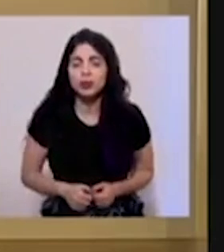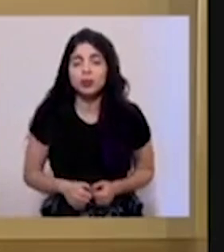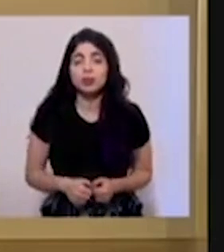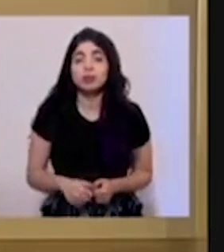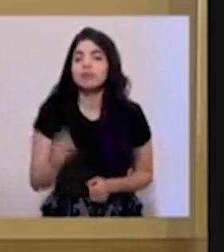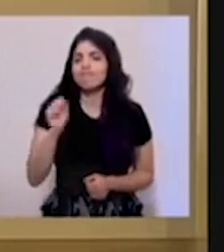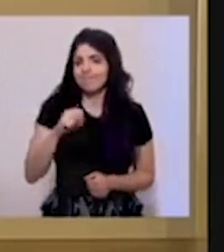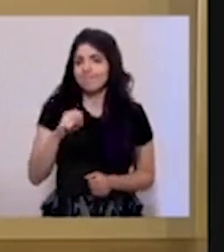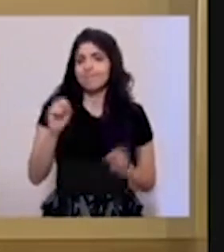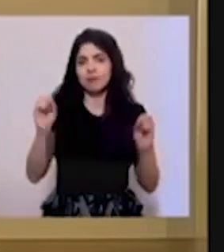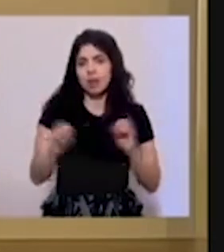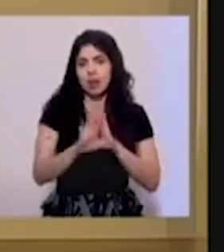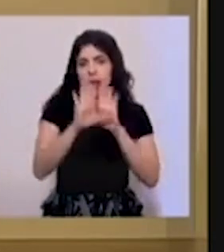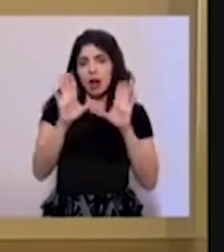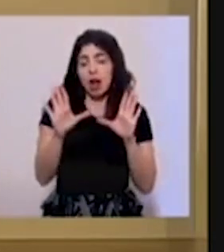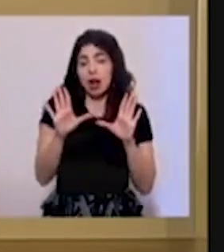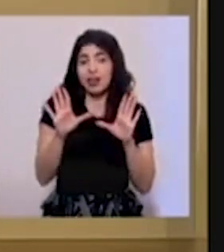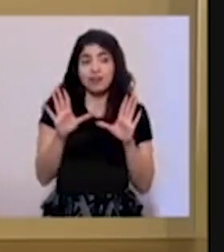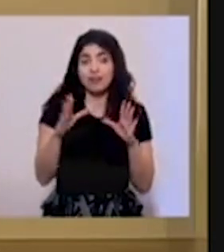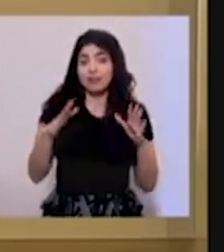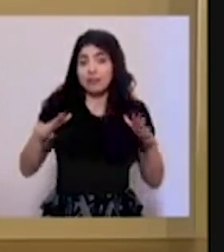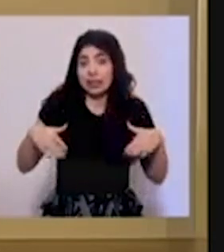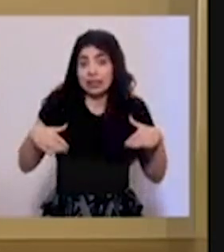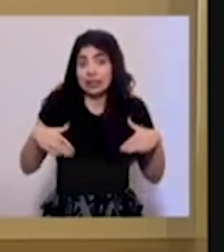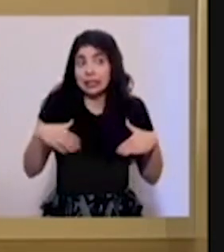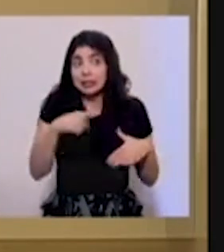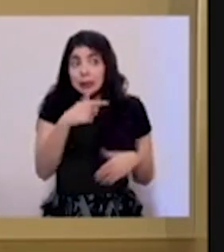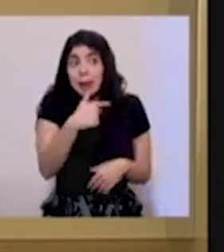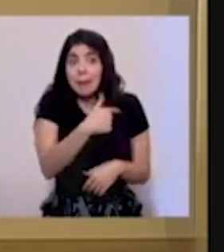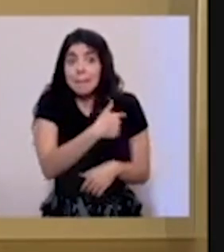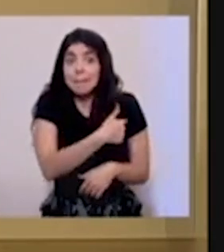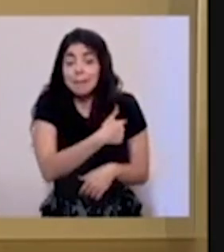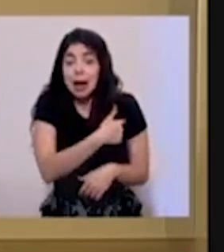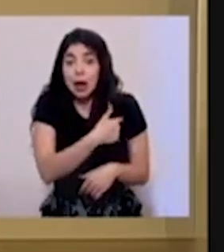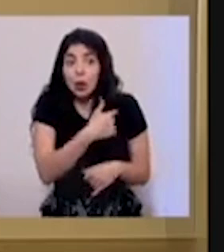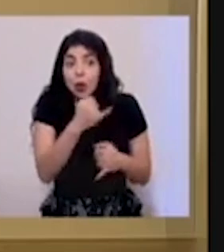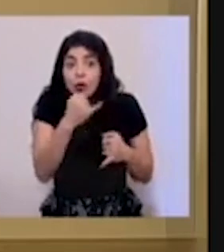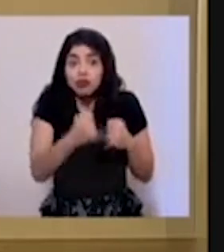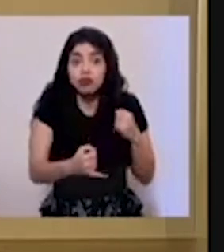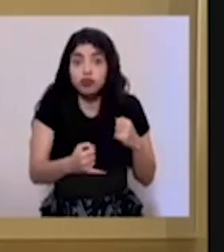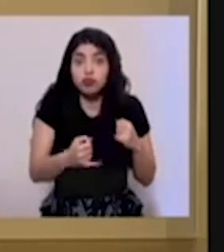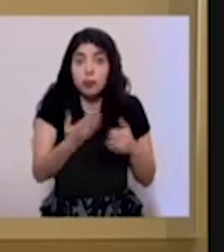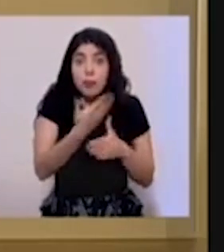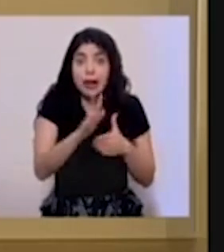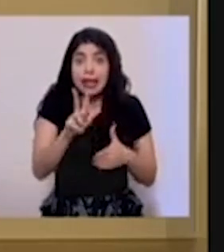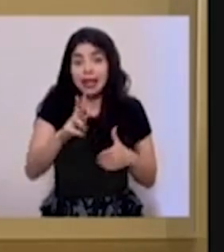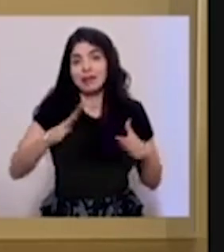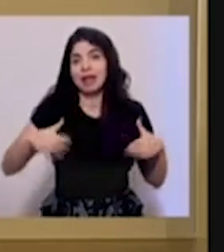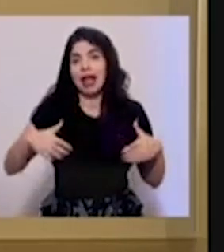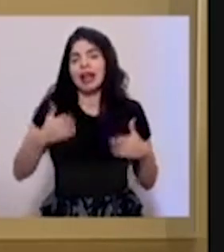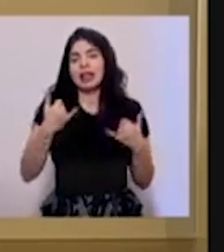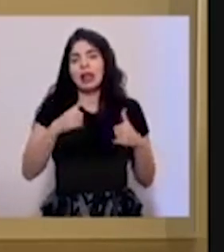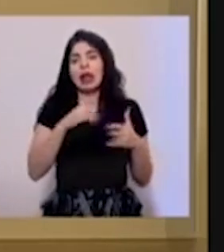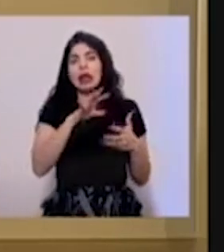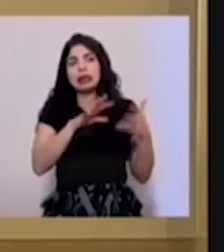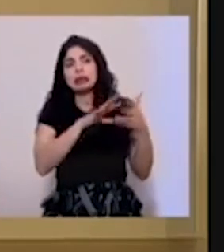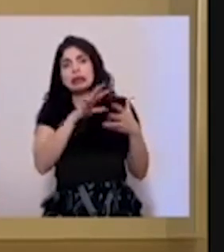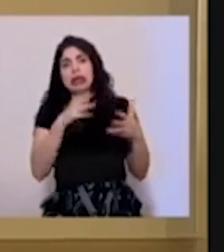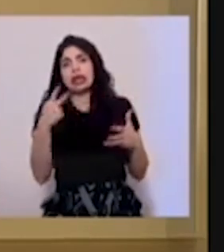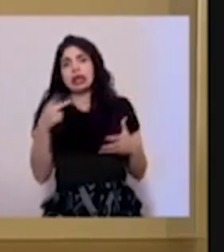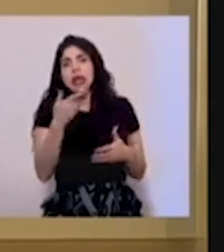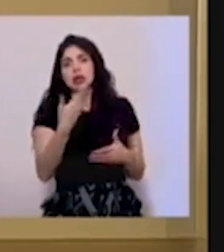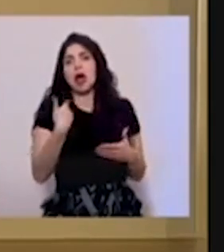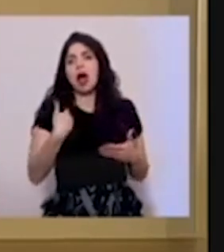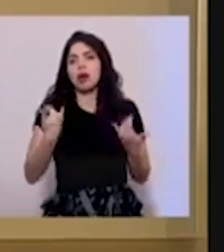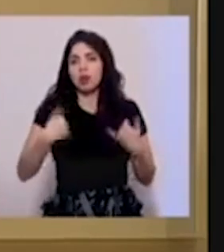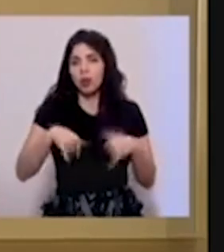Sí queda claro de que al no haber finalizado ninguna vacuna con la fase 3, ¿verdad? Hay un elemento de incertidumbre y un elemento de riesgo